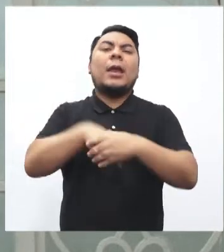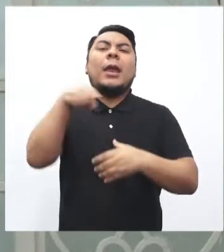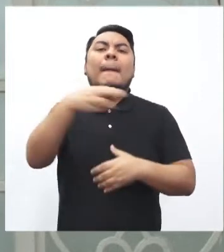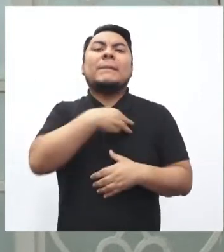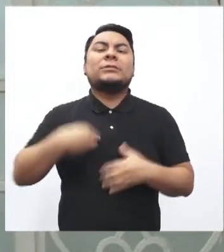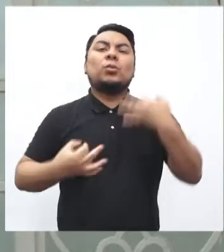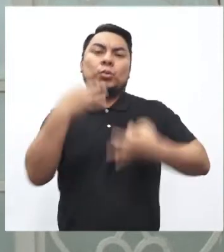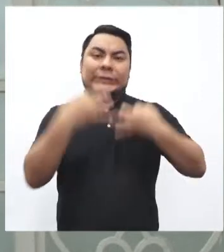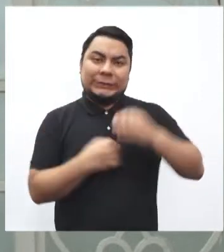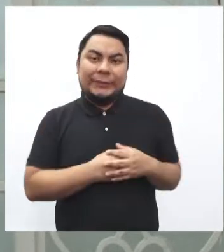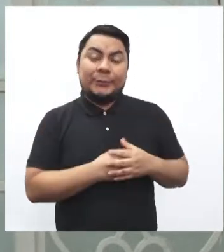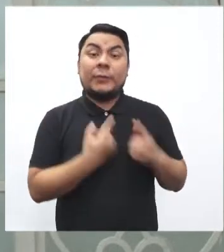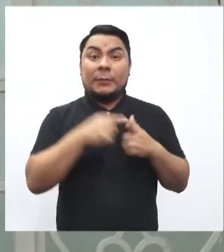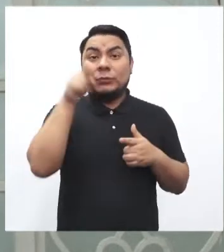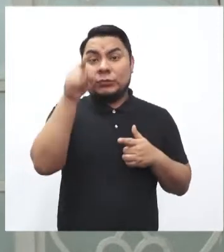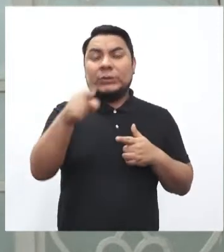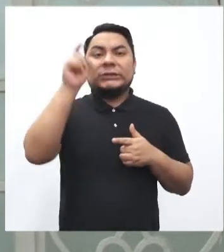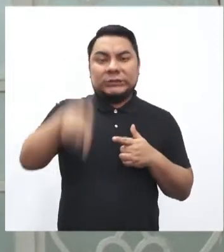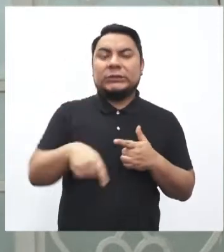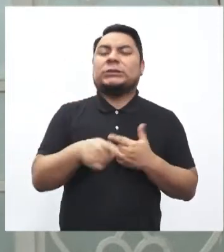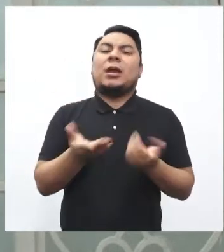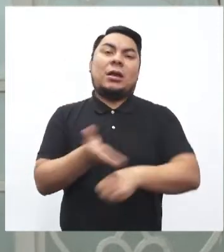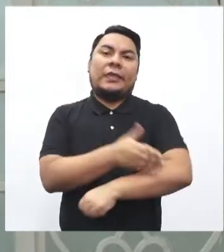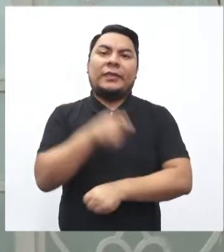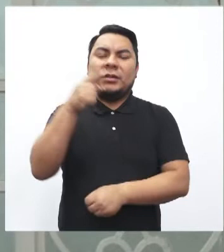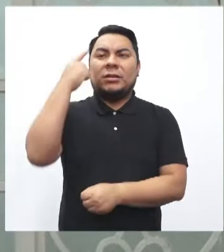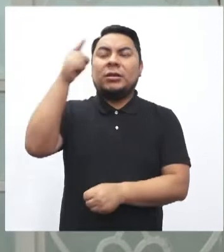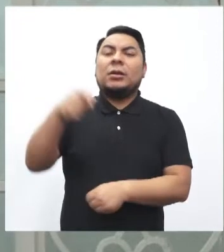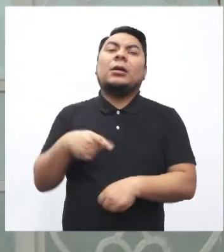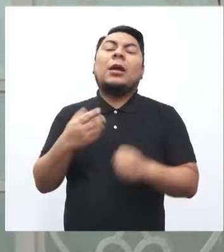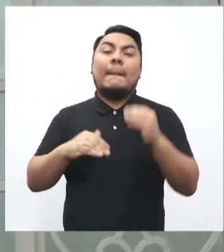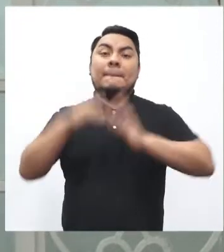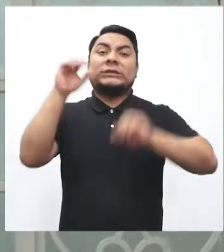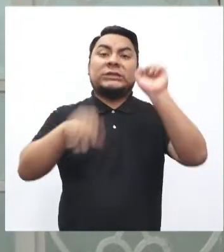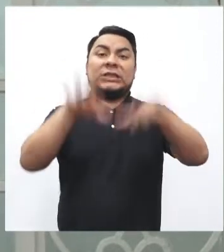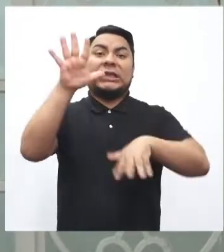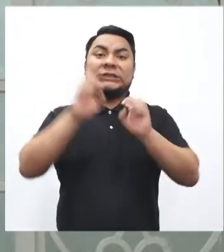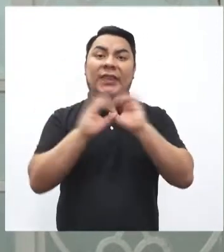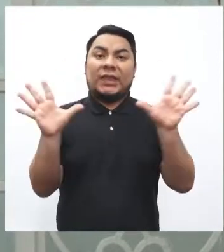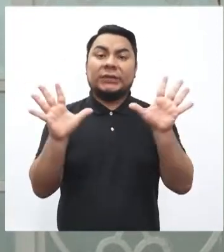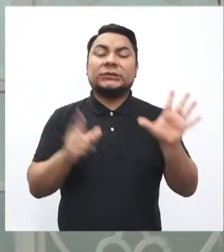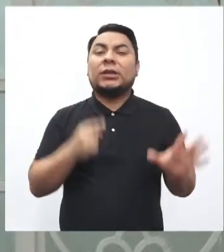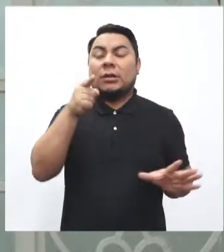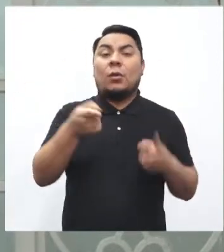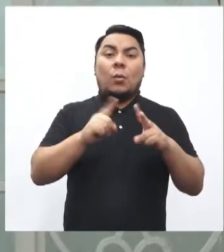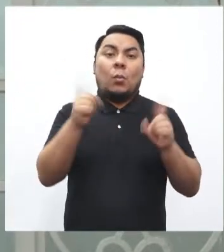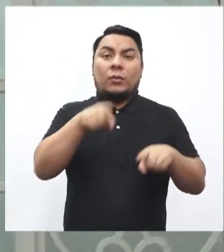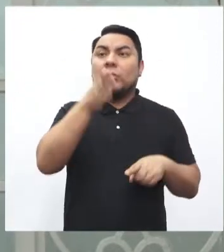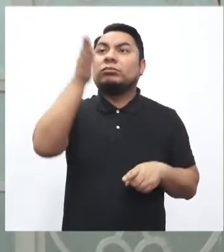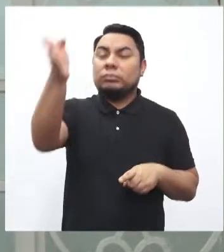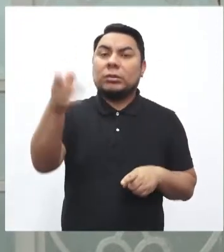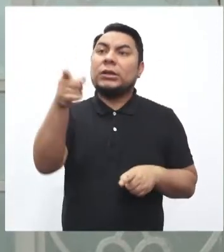Justicia. Para ello, tú tendrás que contabilizar que no hayan transcurrido más de 15 días calendarios desde que